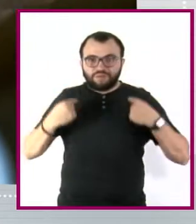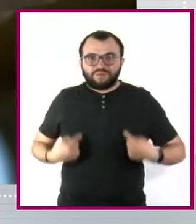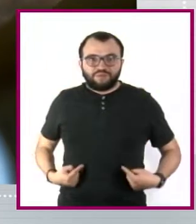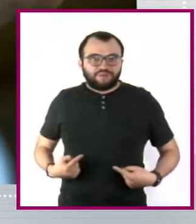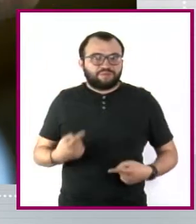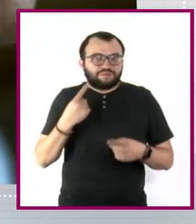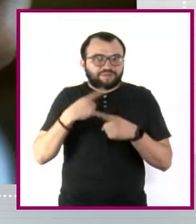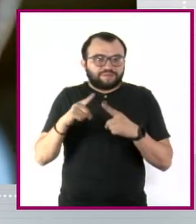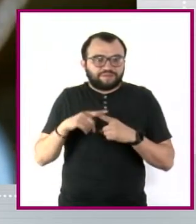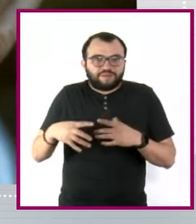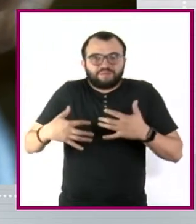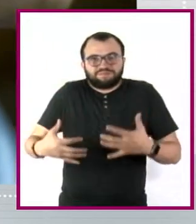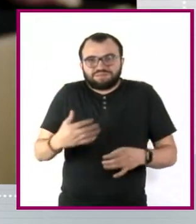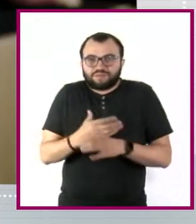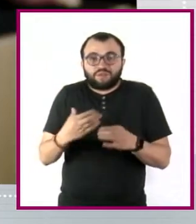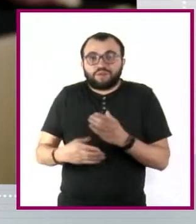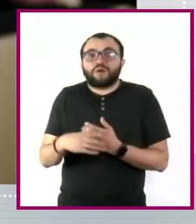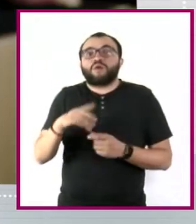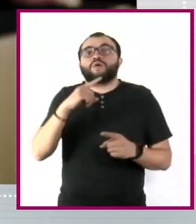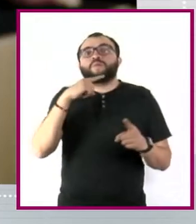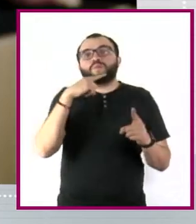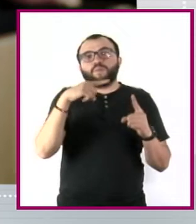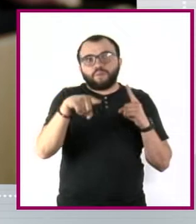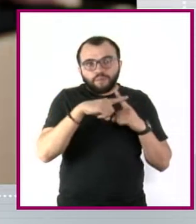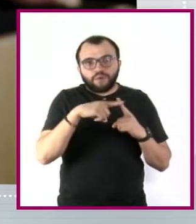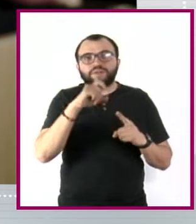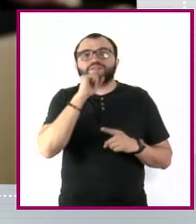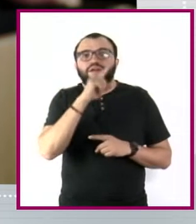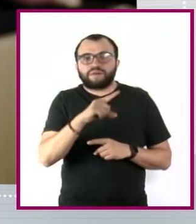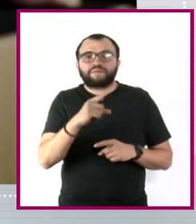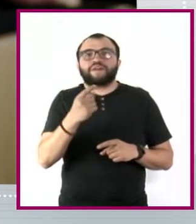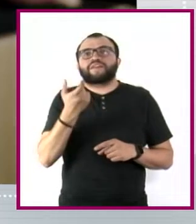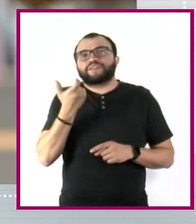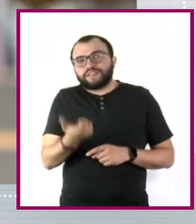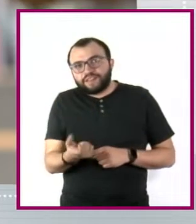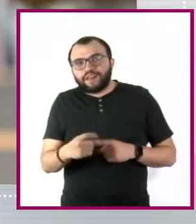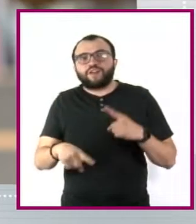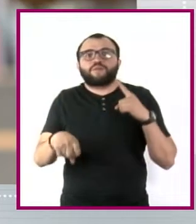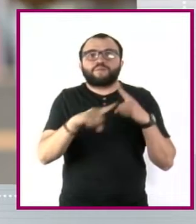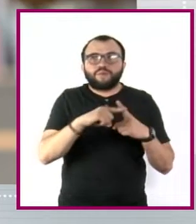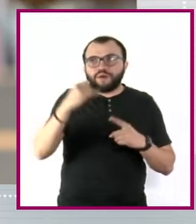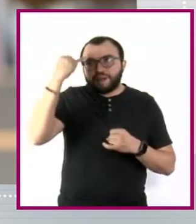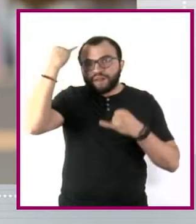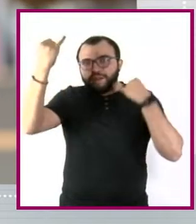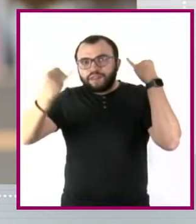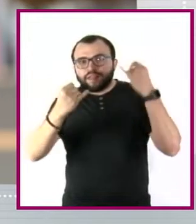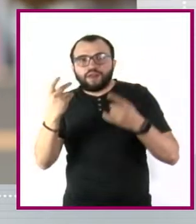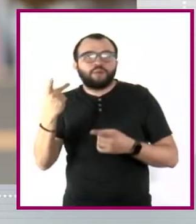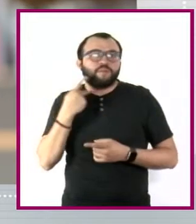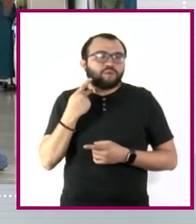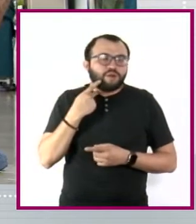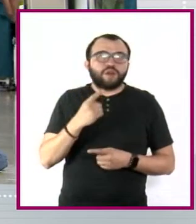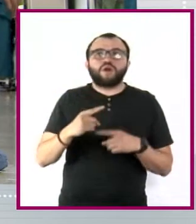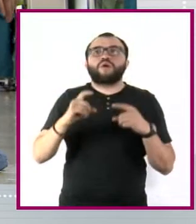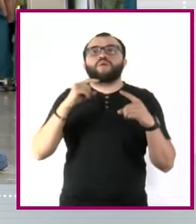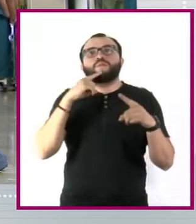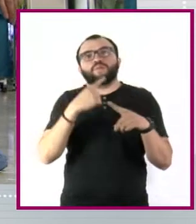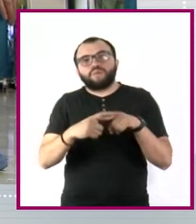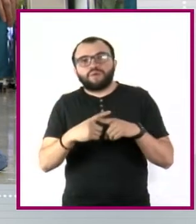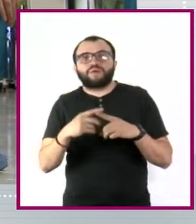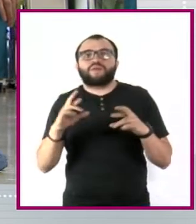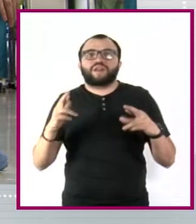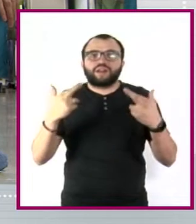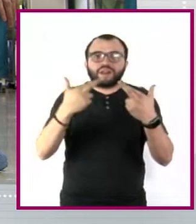por la condición económica, por las creencias, ya sea política o religiosa. Se discrimina por